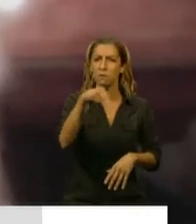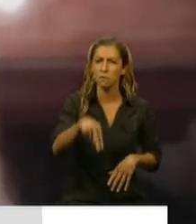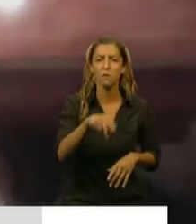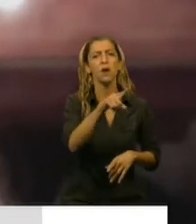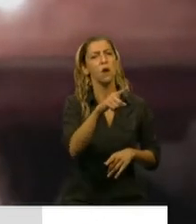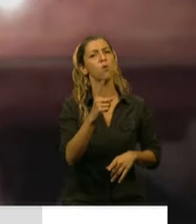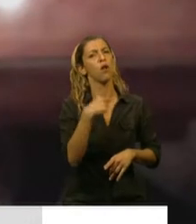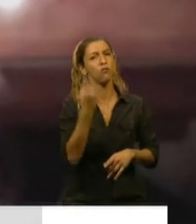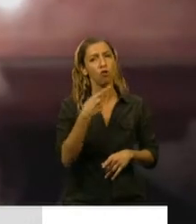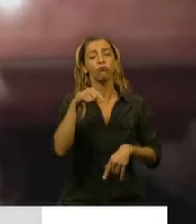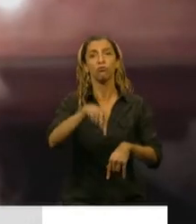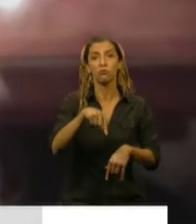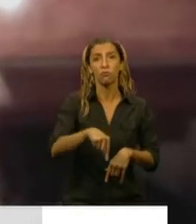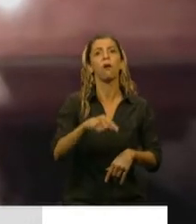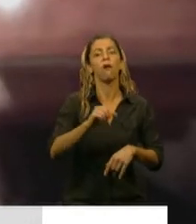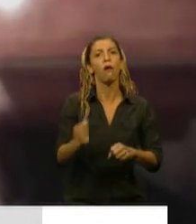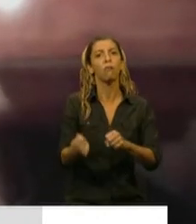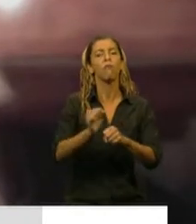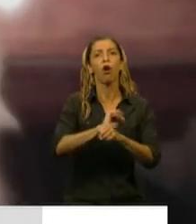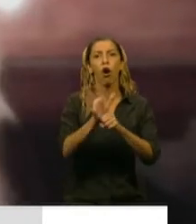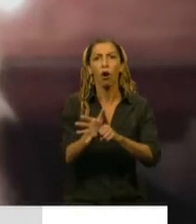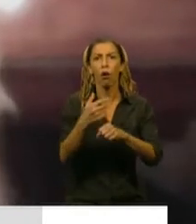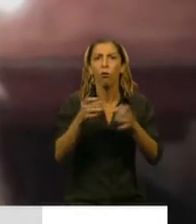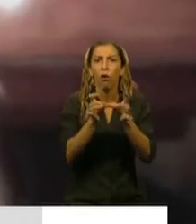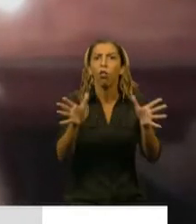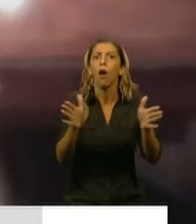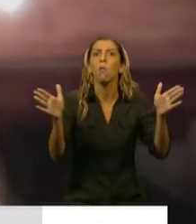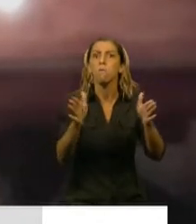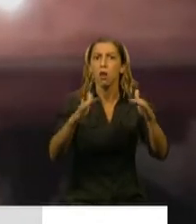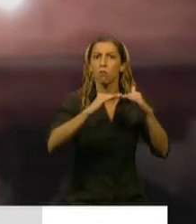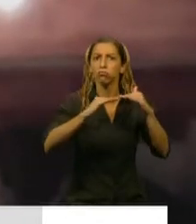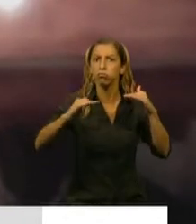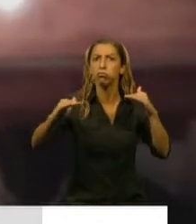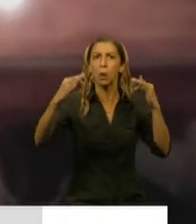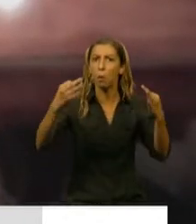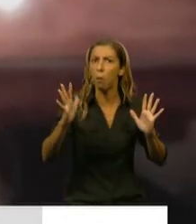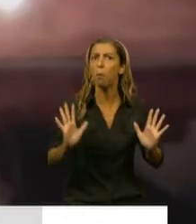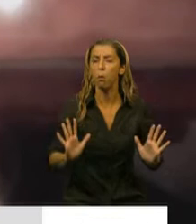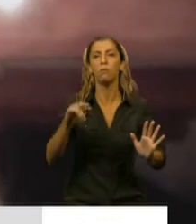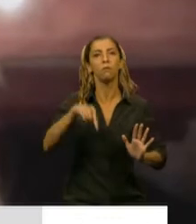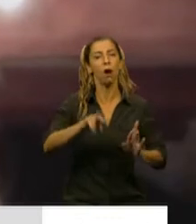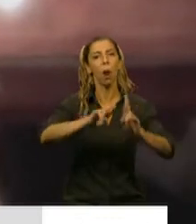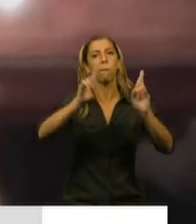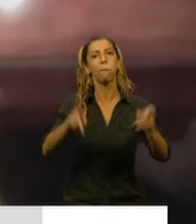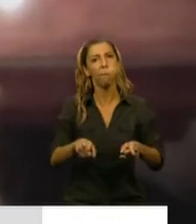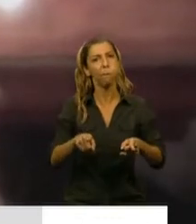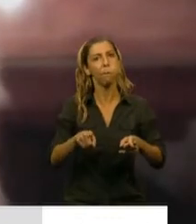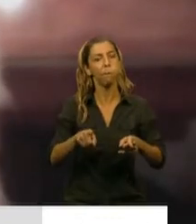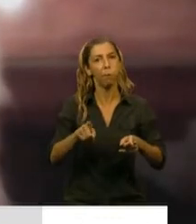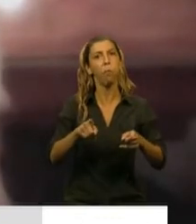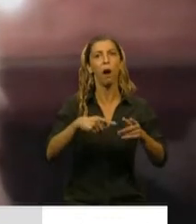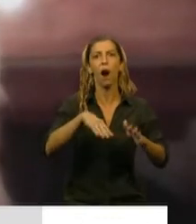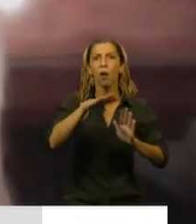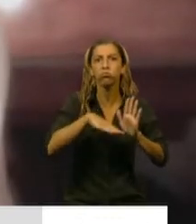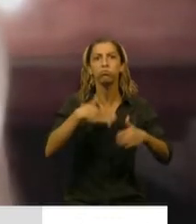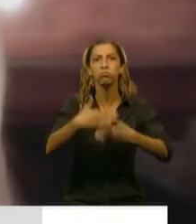curva de contagio de coronavirus. Por eso se ha puesto en marcha una nueva fase del plan secuencial de actividades